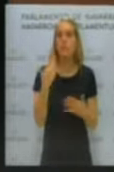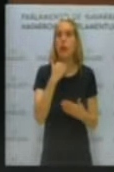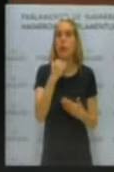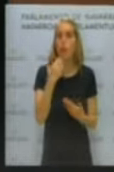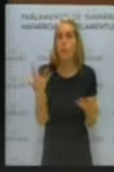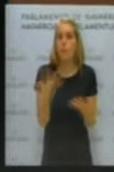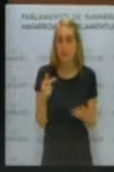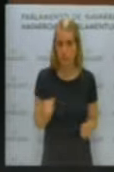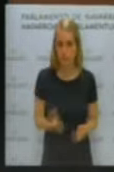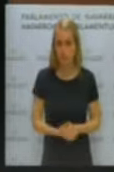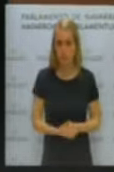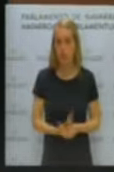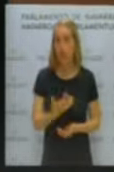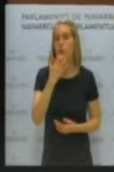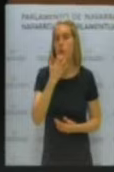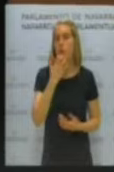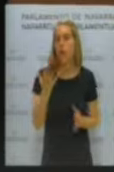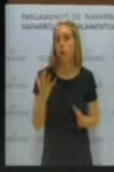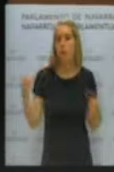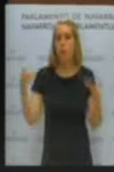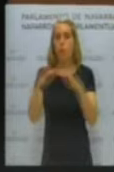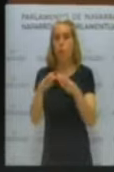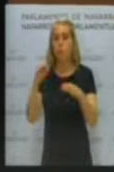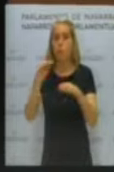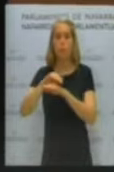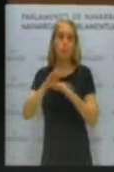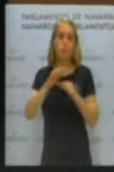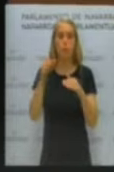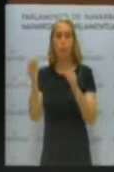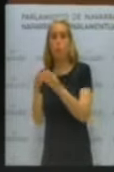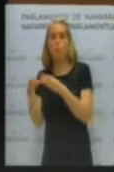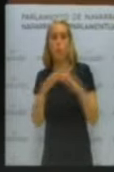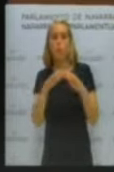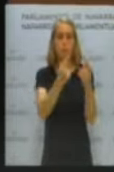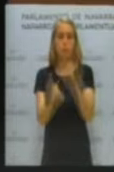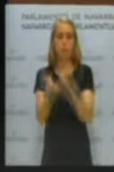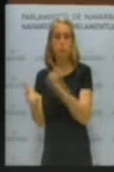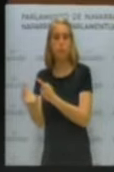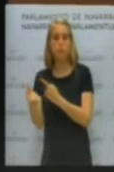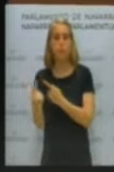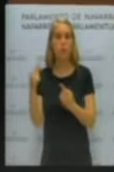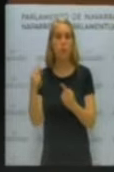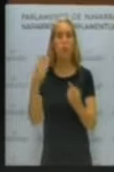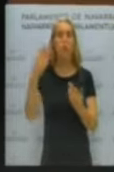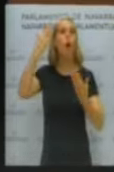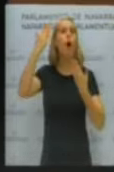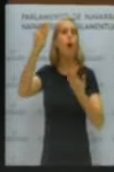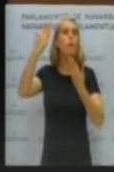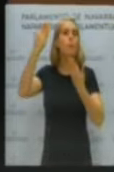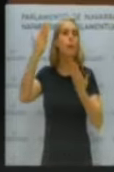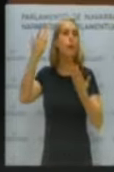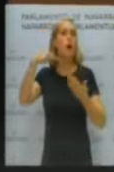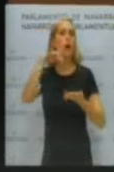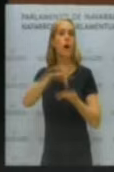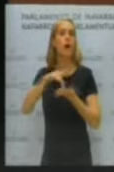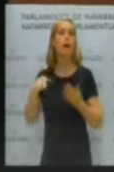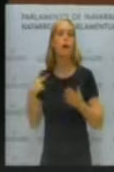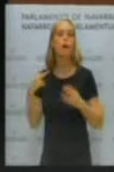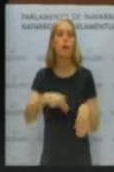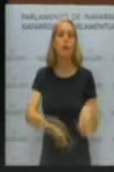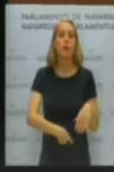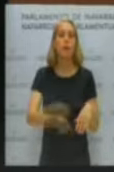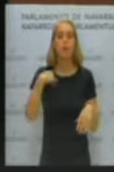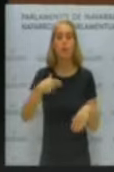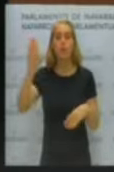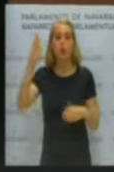Como es que, por ejemplo, determinadas cuadrillas o grupos se dedicasen a homenajear la dictadura de Franco